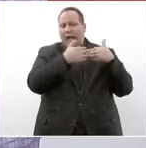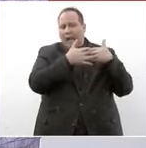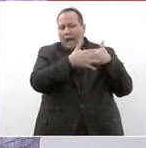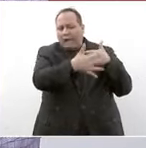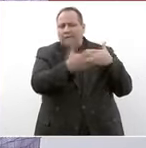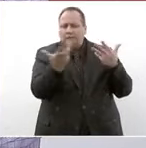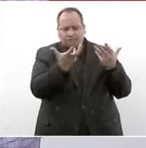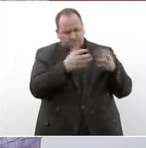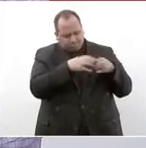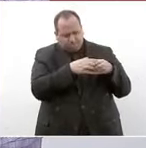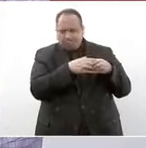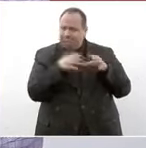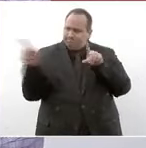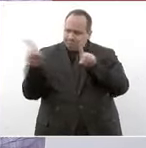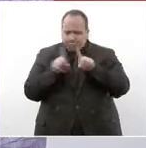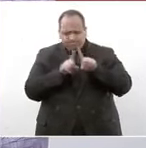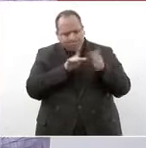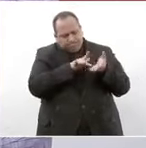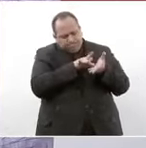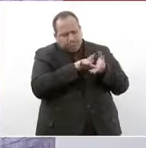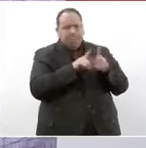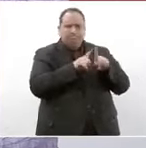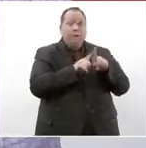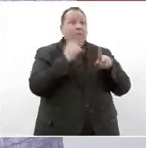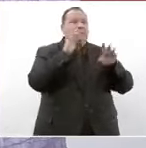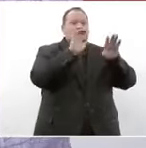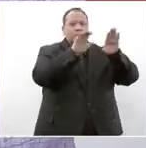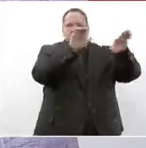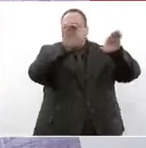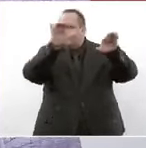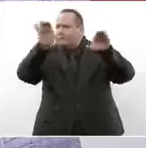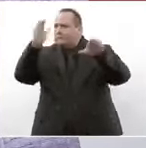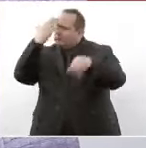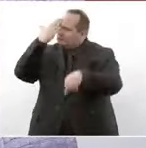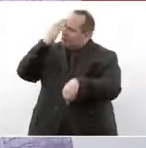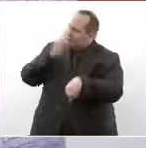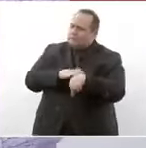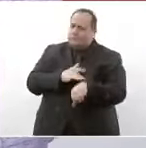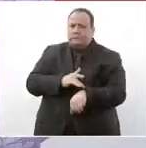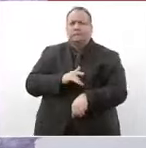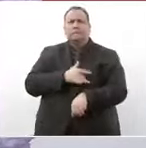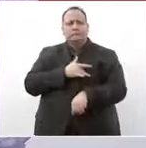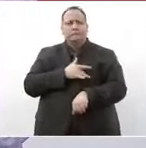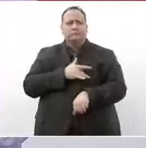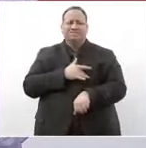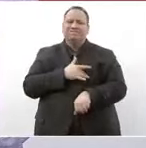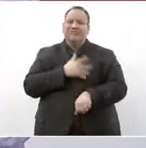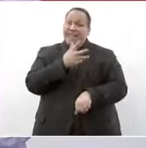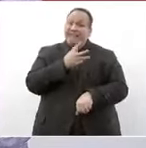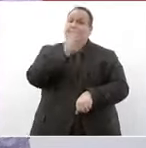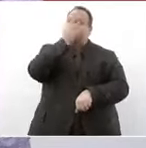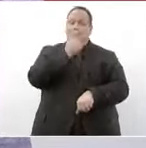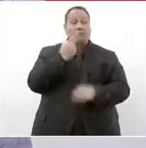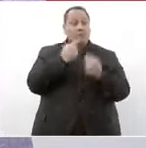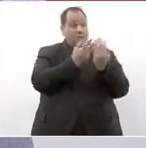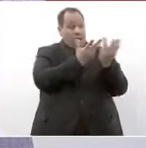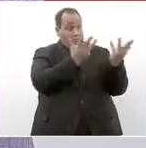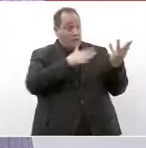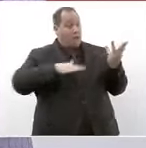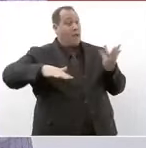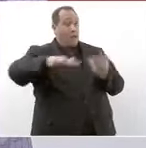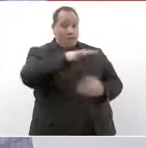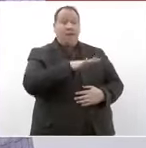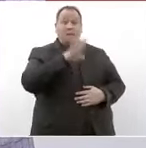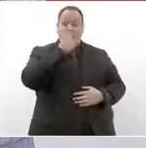crear conciencia para que la gente de baja